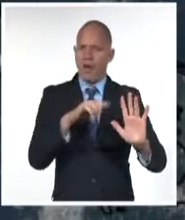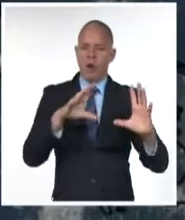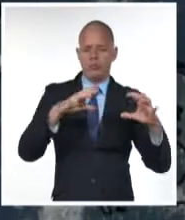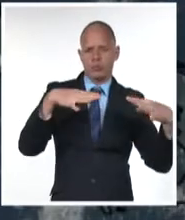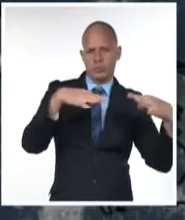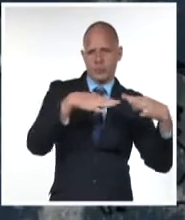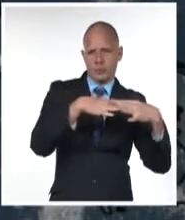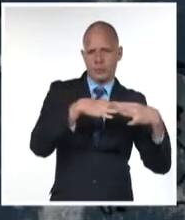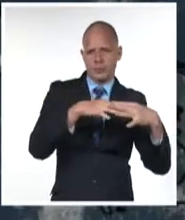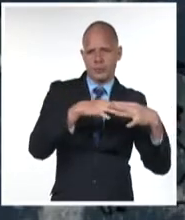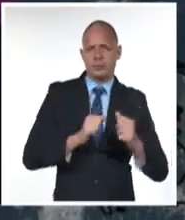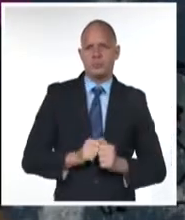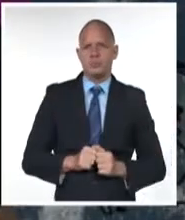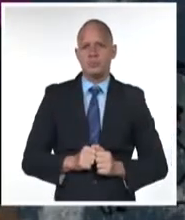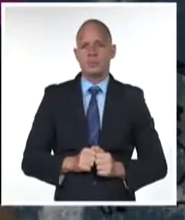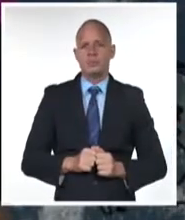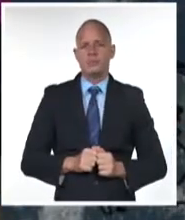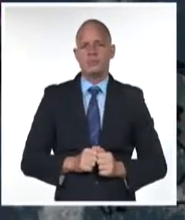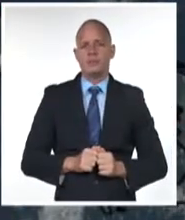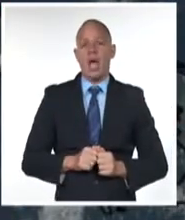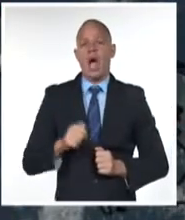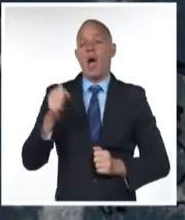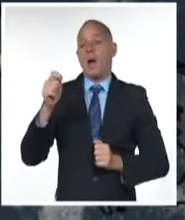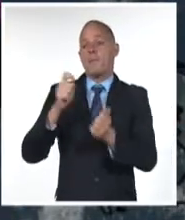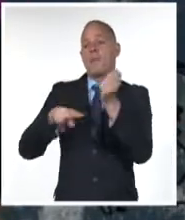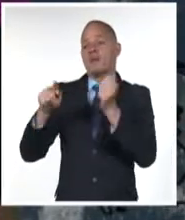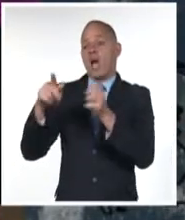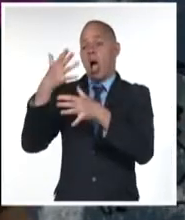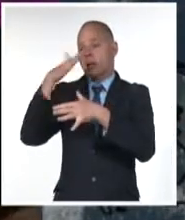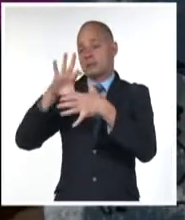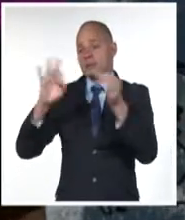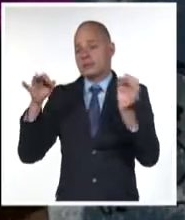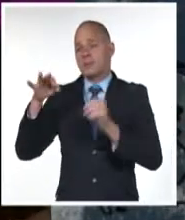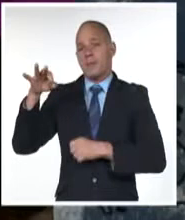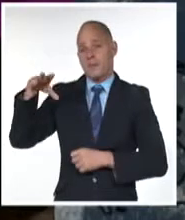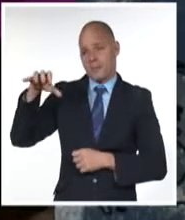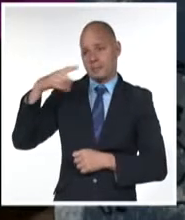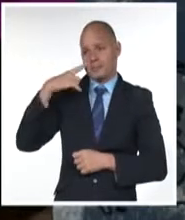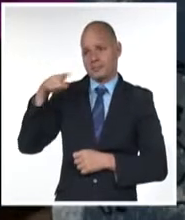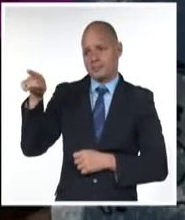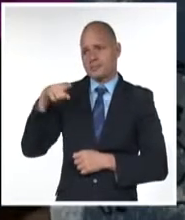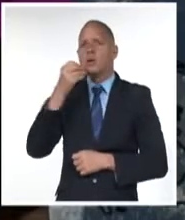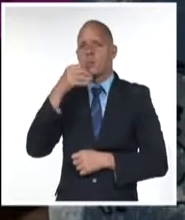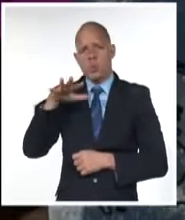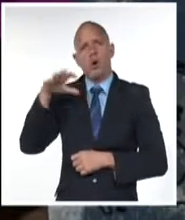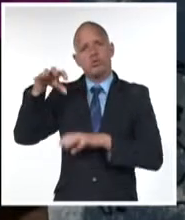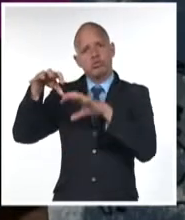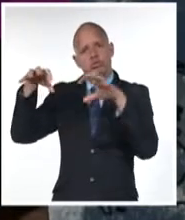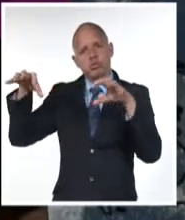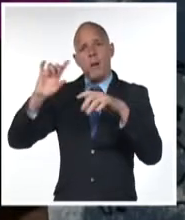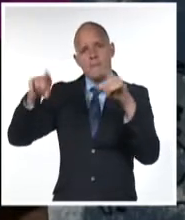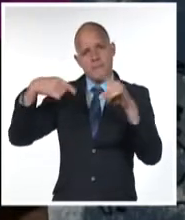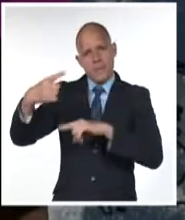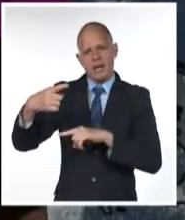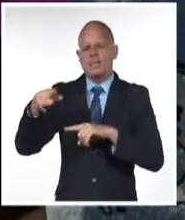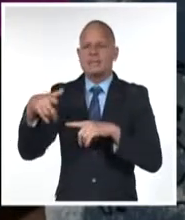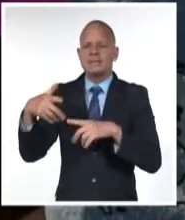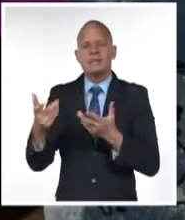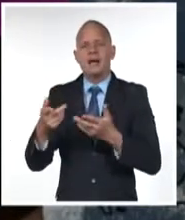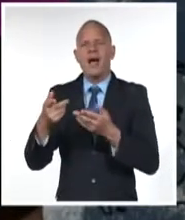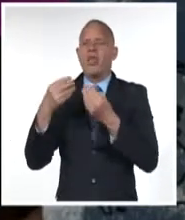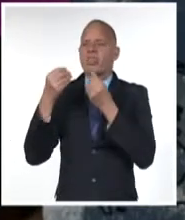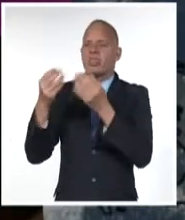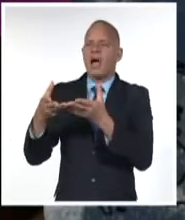Sin embargo, en la provincia de Artemisa y también en Pirat del Río hay numerosa actividad de chubascos y lluvias debido a un flujo húmedo